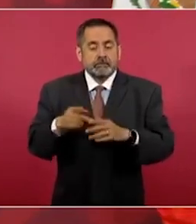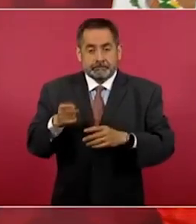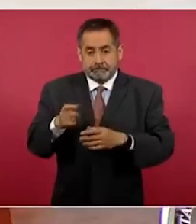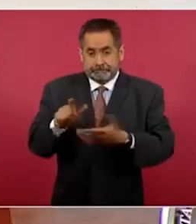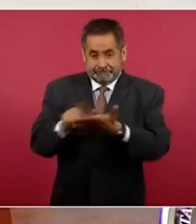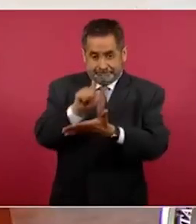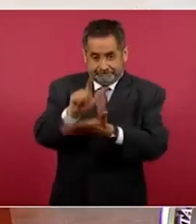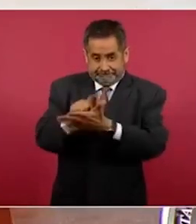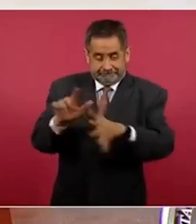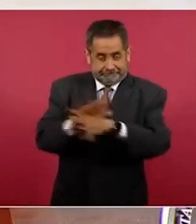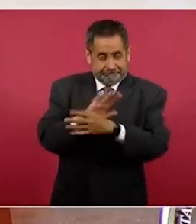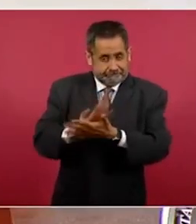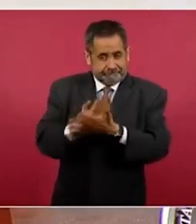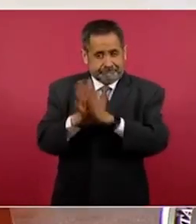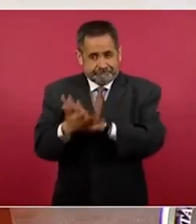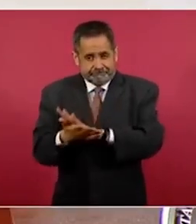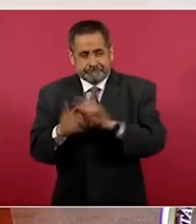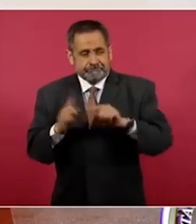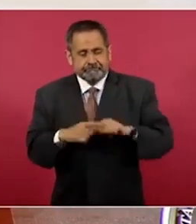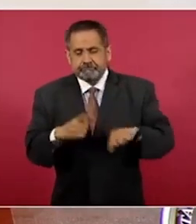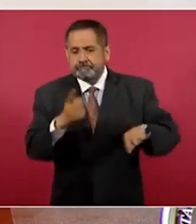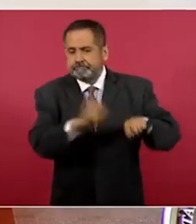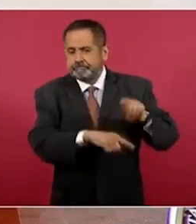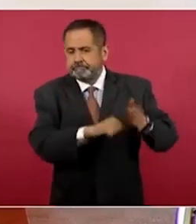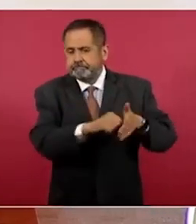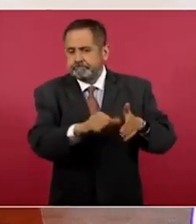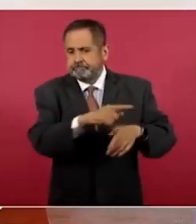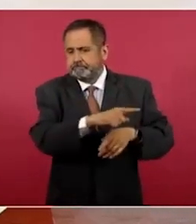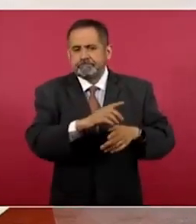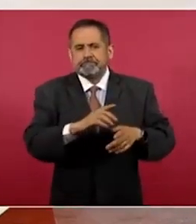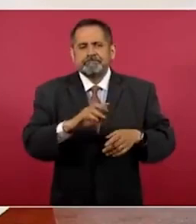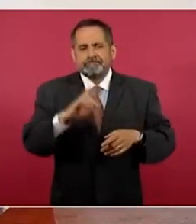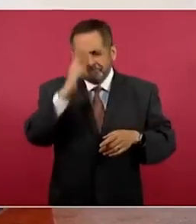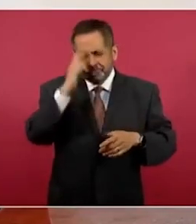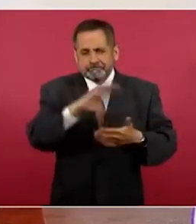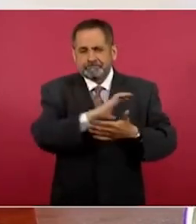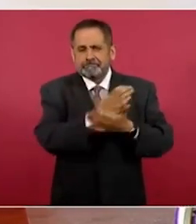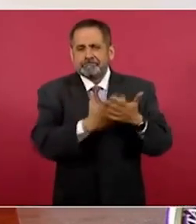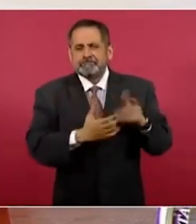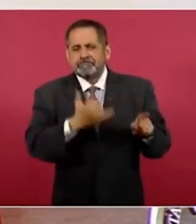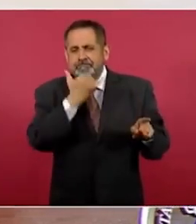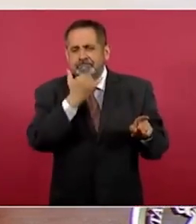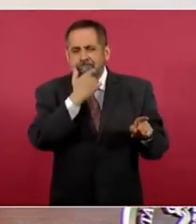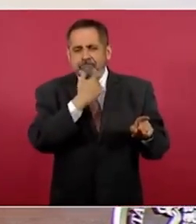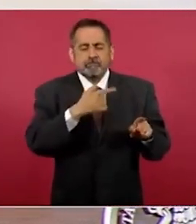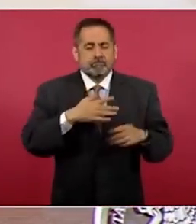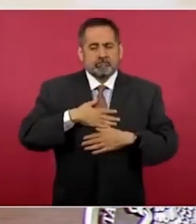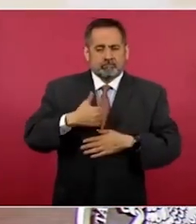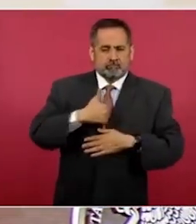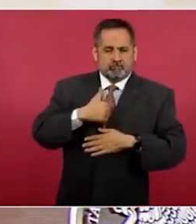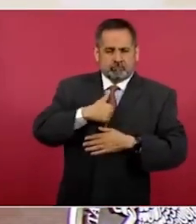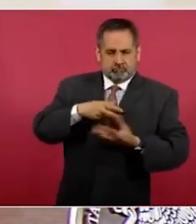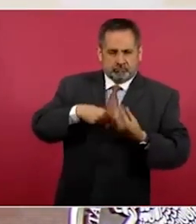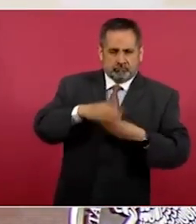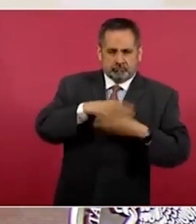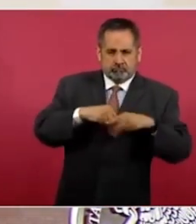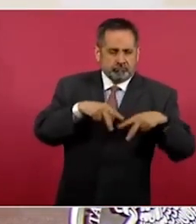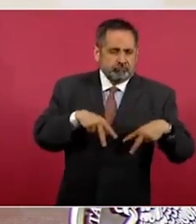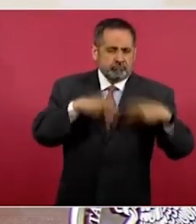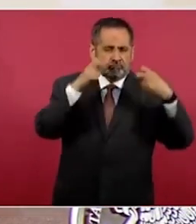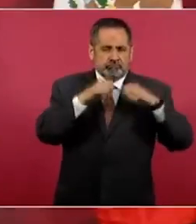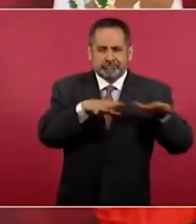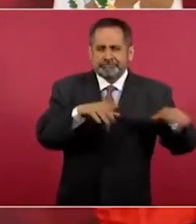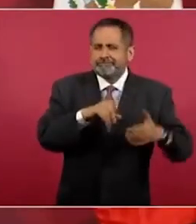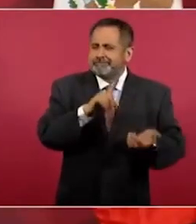reforma eléctrica se cancelan los llamados contratos de autoabasto, toda una